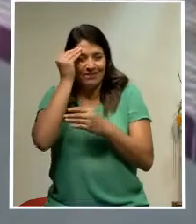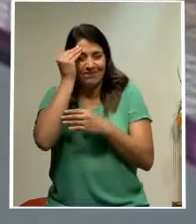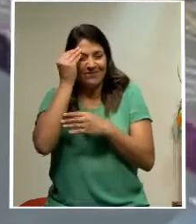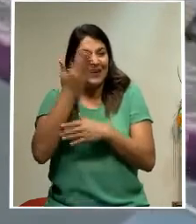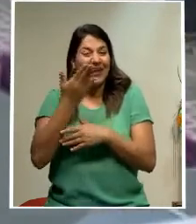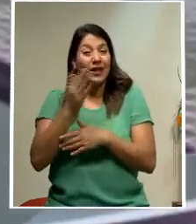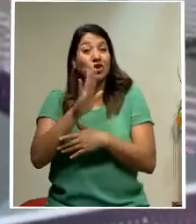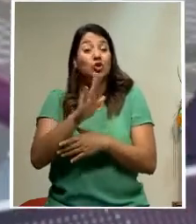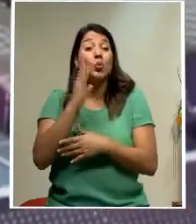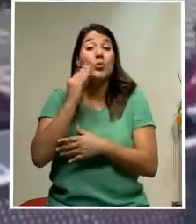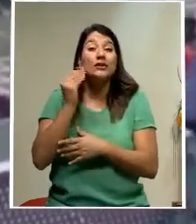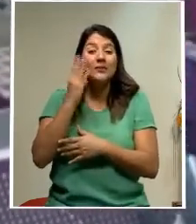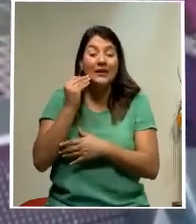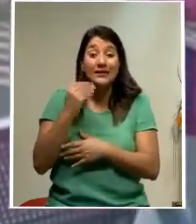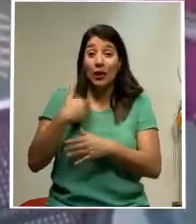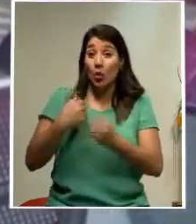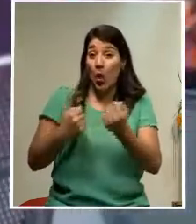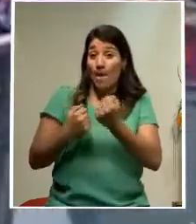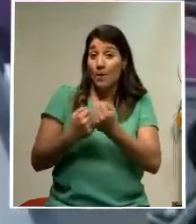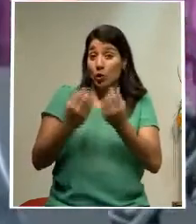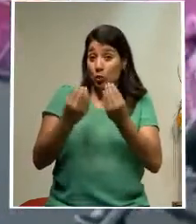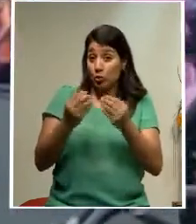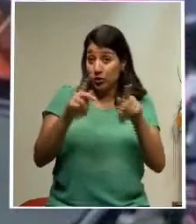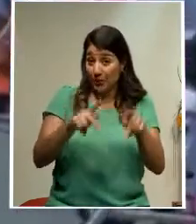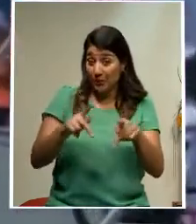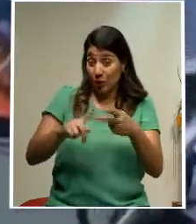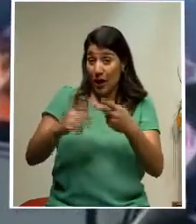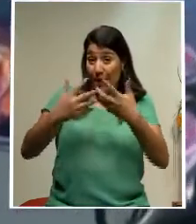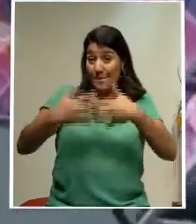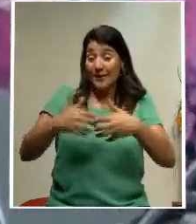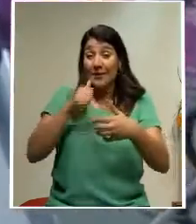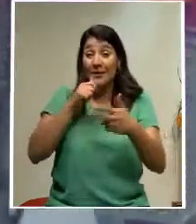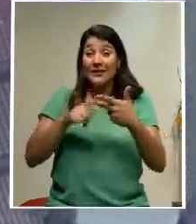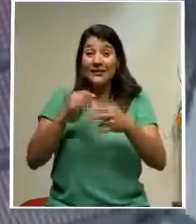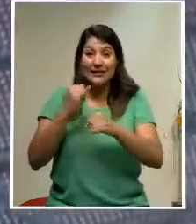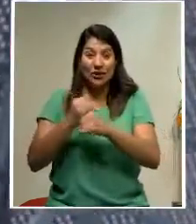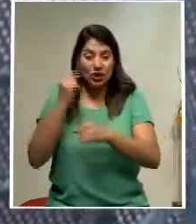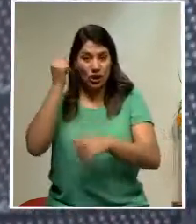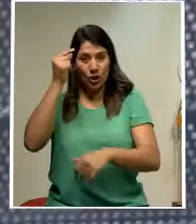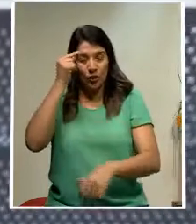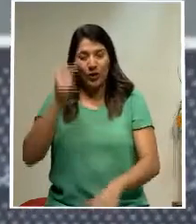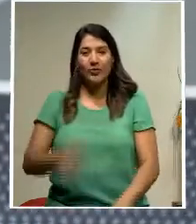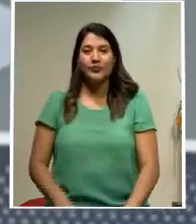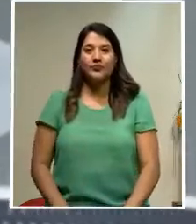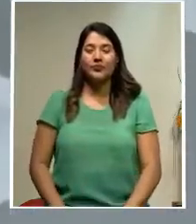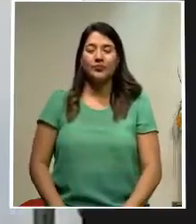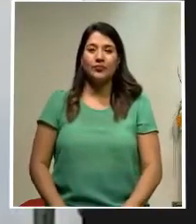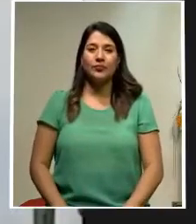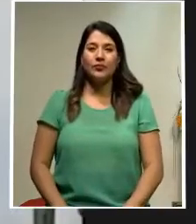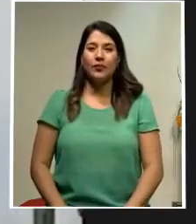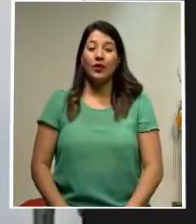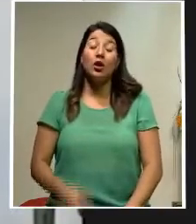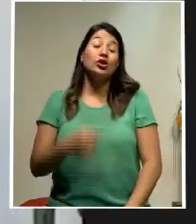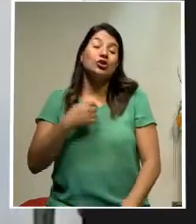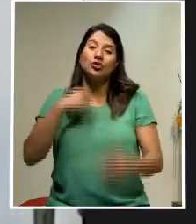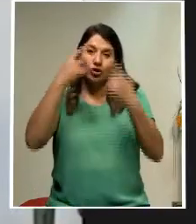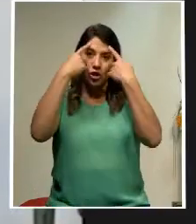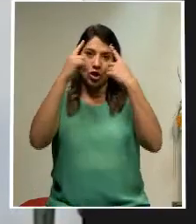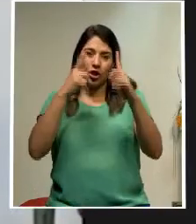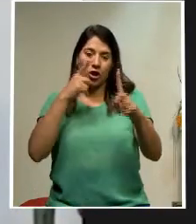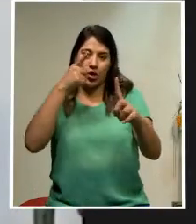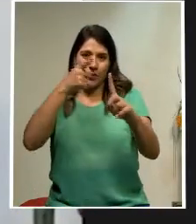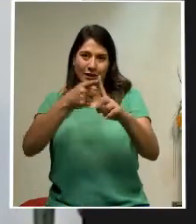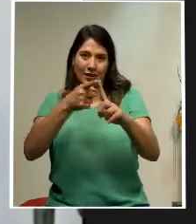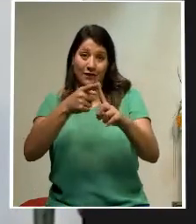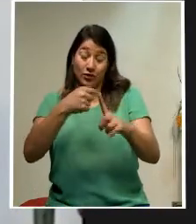en la que ha recibido el apoyo de aficionados, empresa privada e instituciones estatales. A pesar de que no se logró el objetivo que